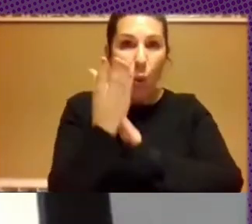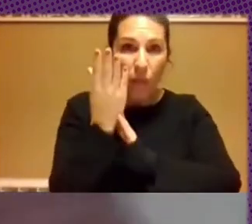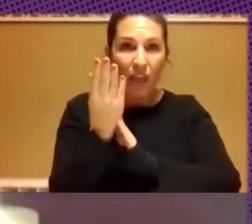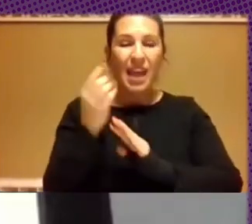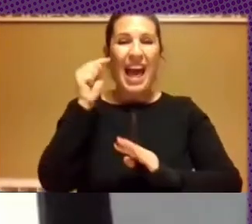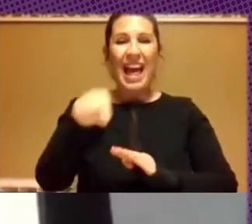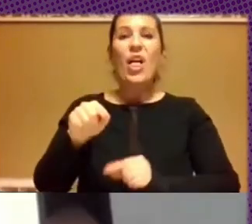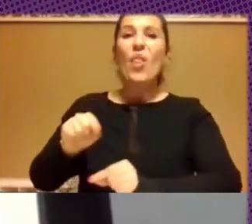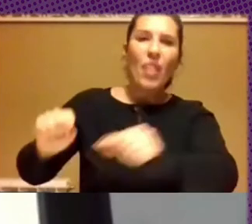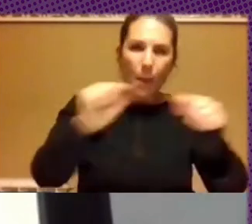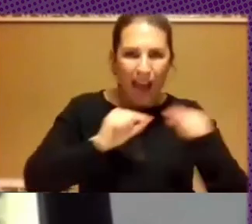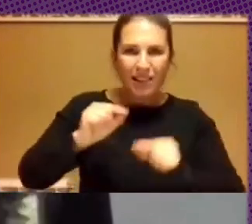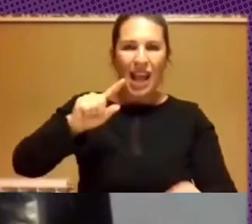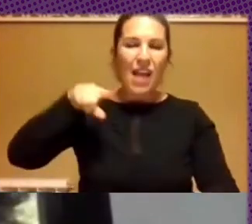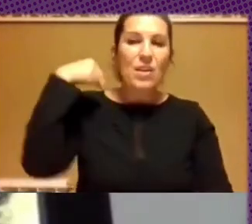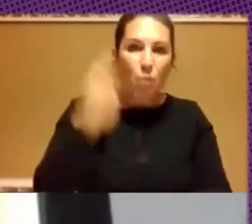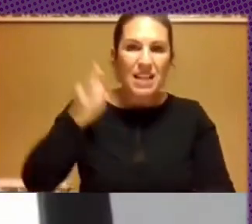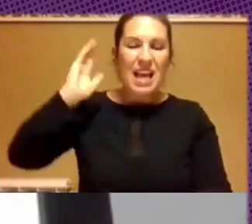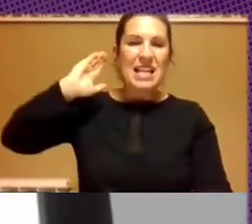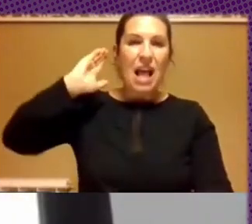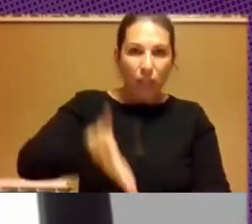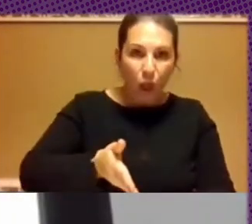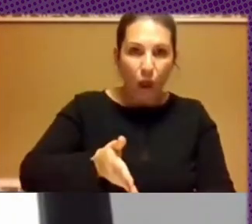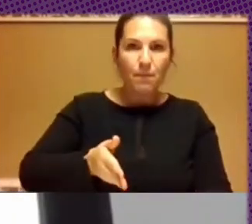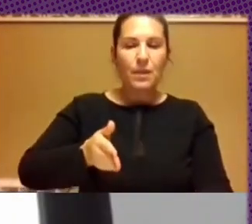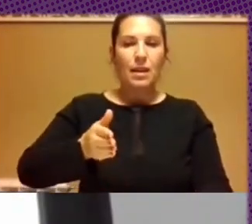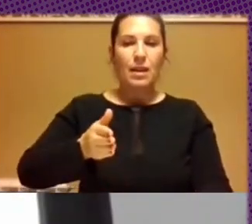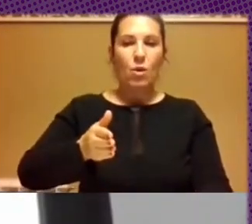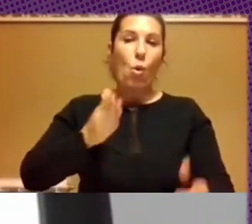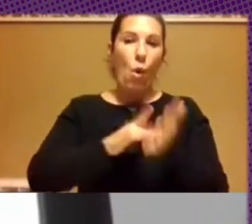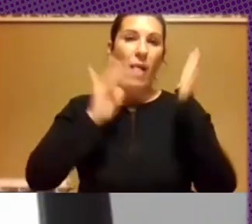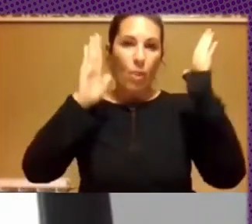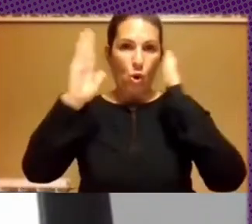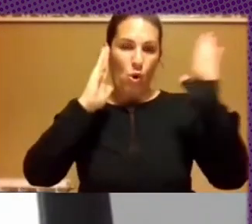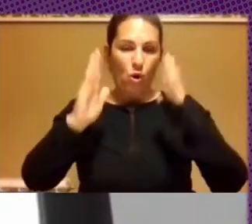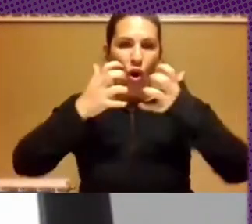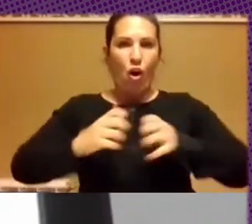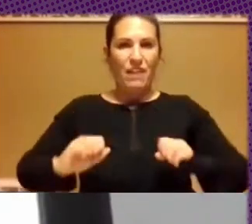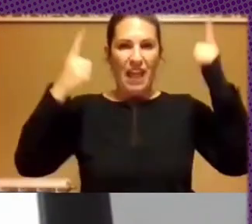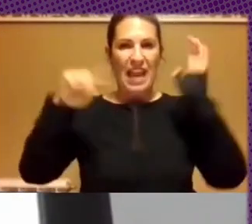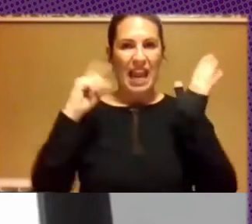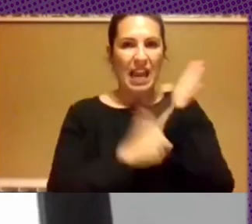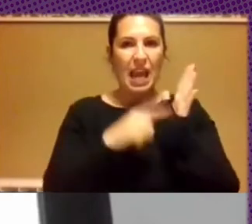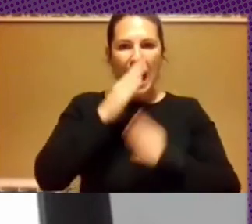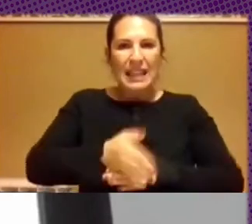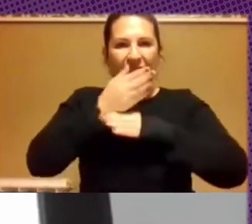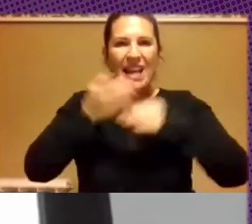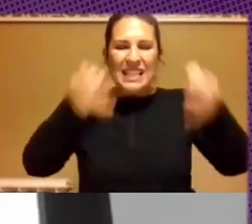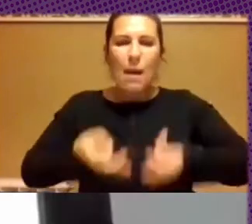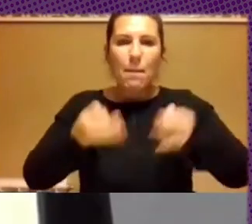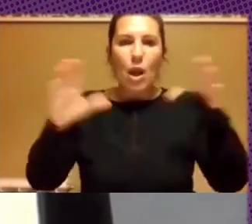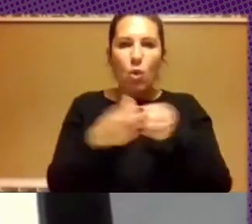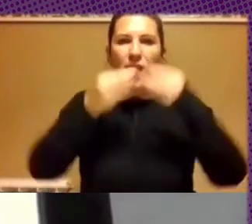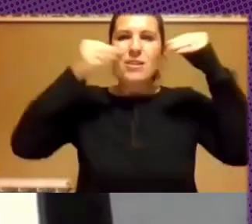debate, luego la sanción y la vigencia de la ley, siempre fue atacada por el bloque histórico conservador y